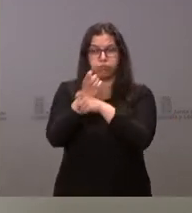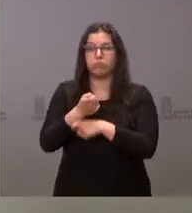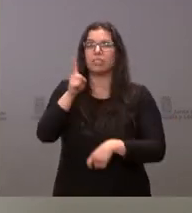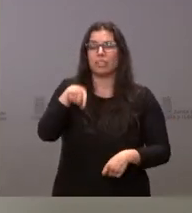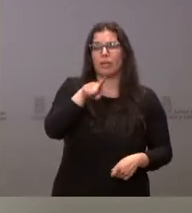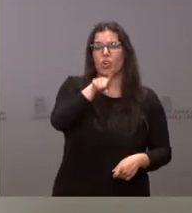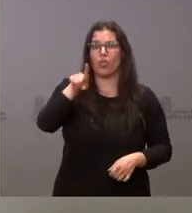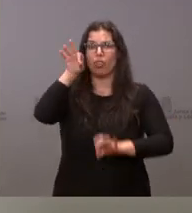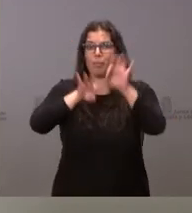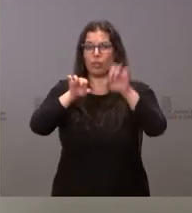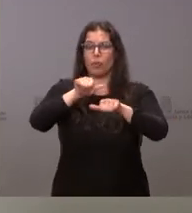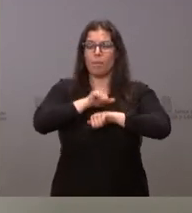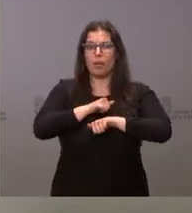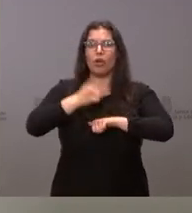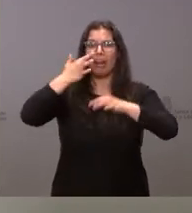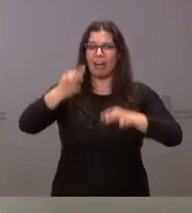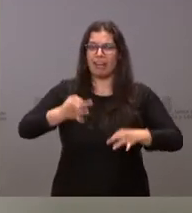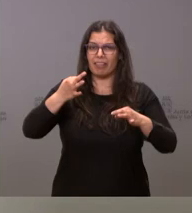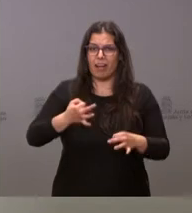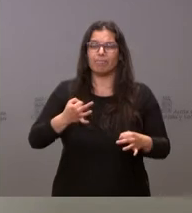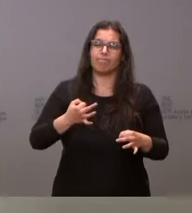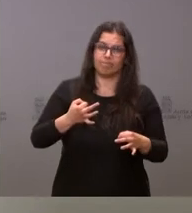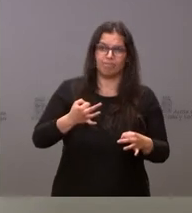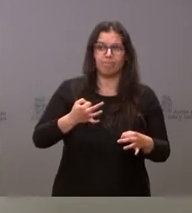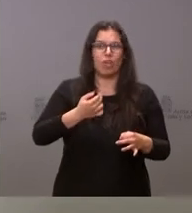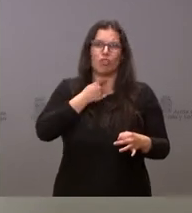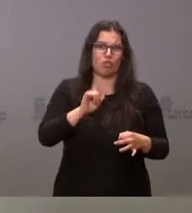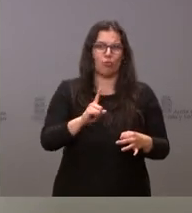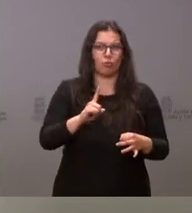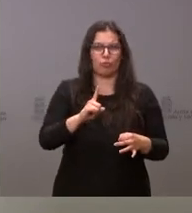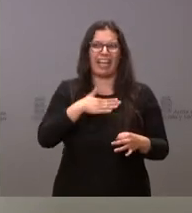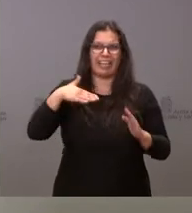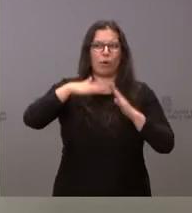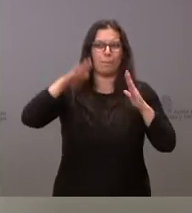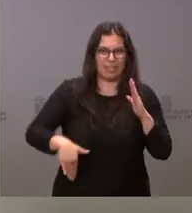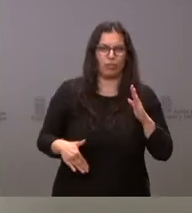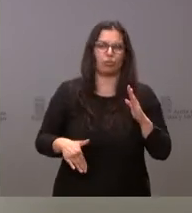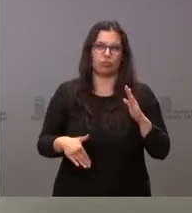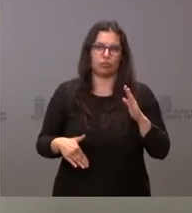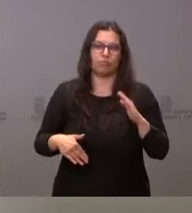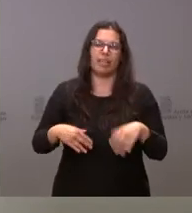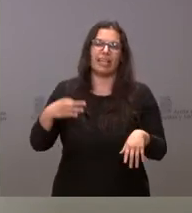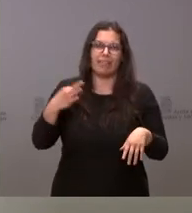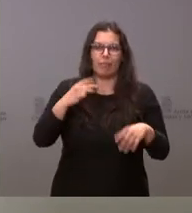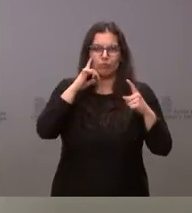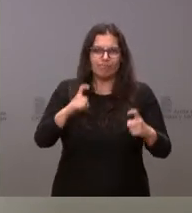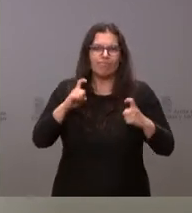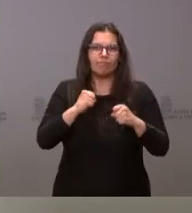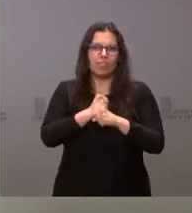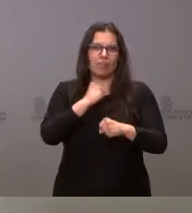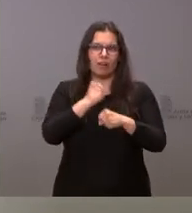que sigue siendo un paro ciertamente mucho más alto del que nos gustaría y del que tenemos la obligación de